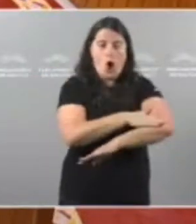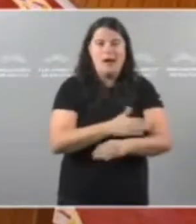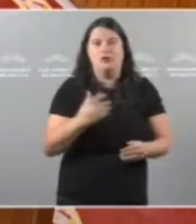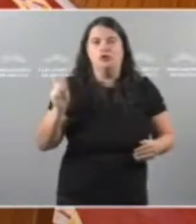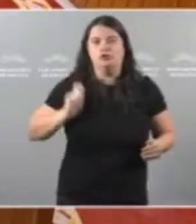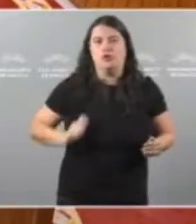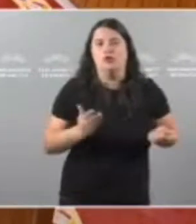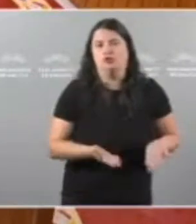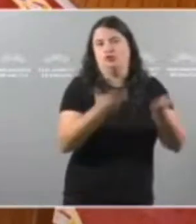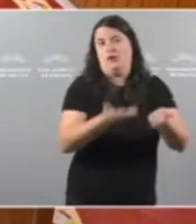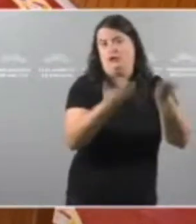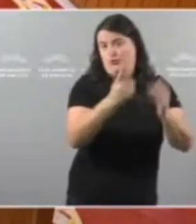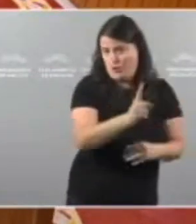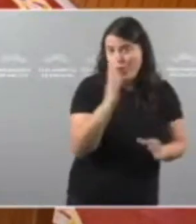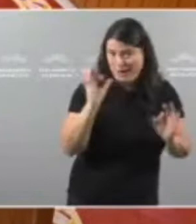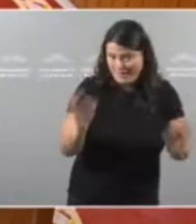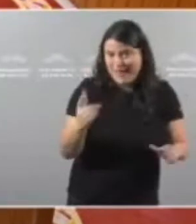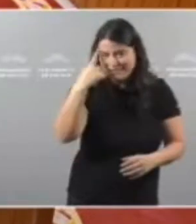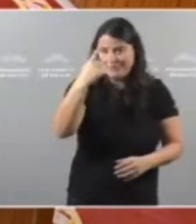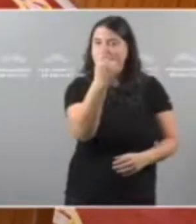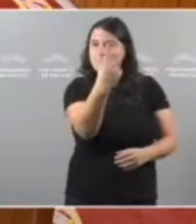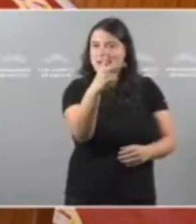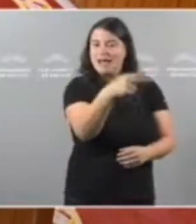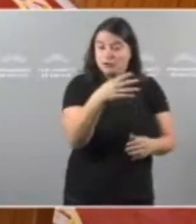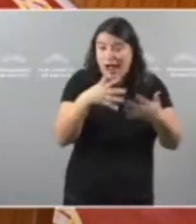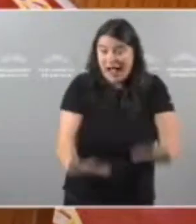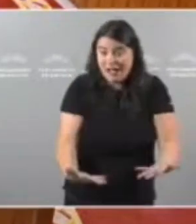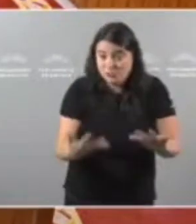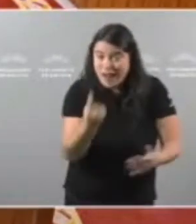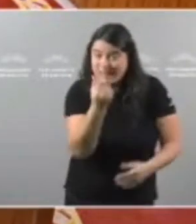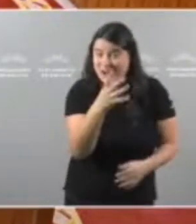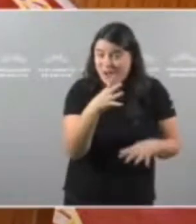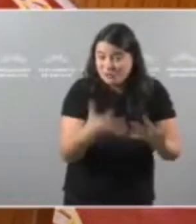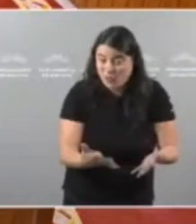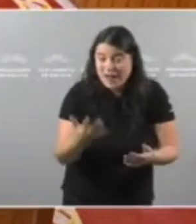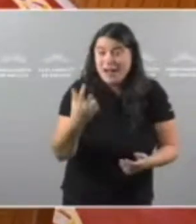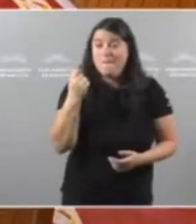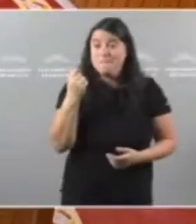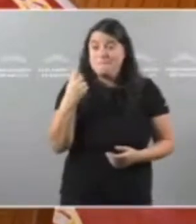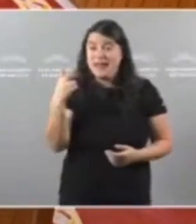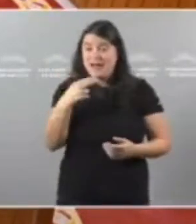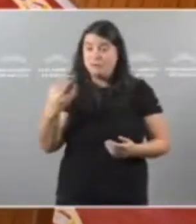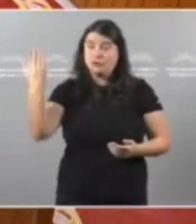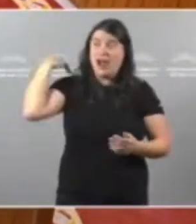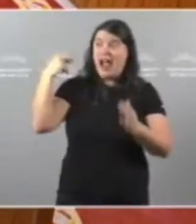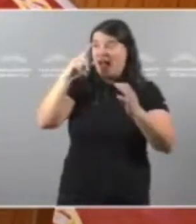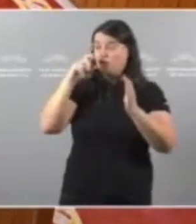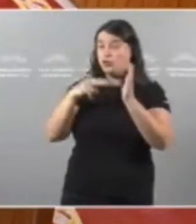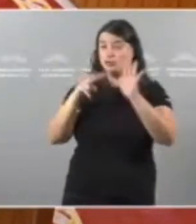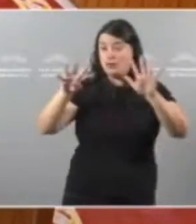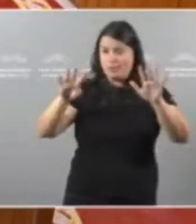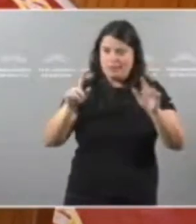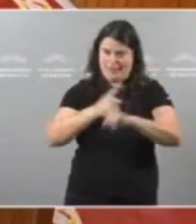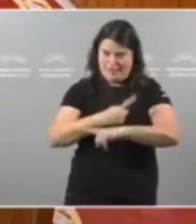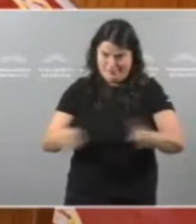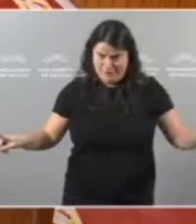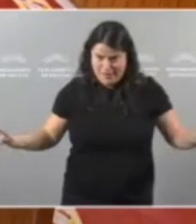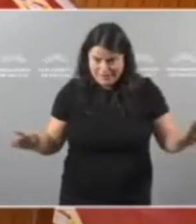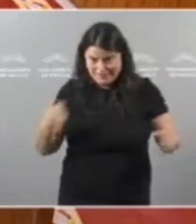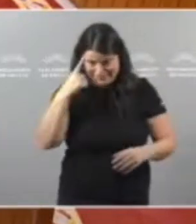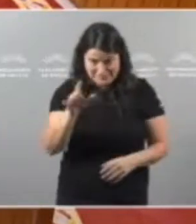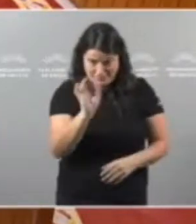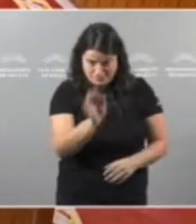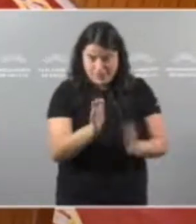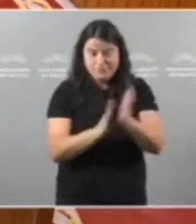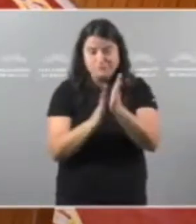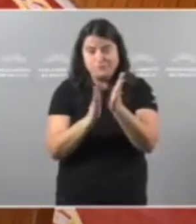precisamente, ven, que os cartos de hoxe non son os cartos de 2009 Pois ben, si temos en conta